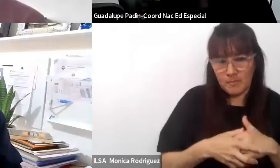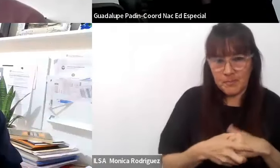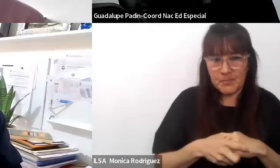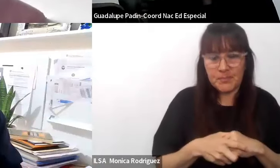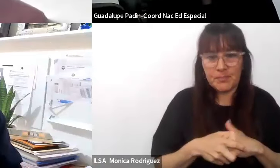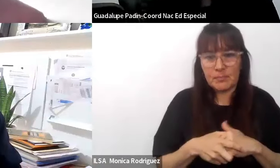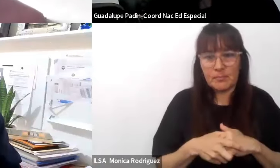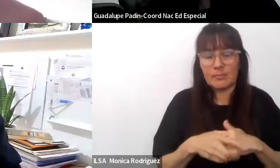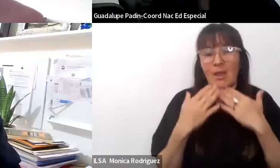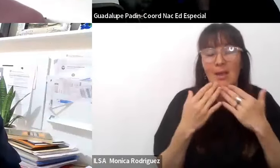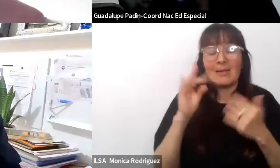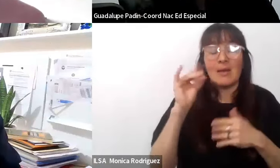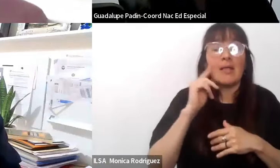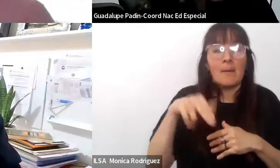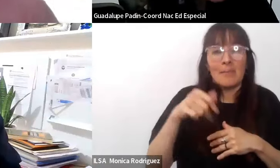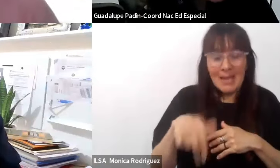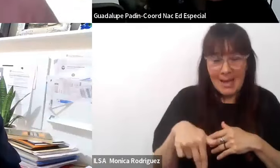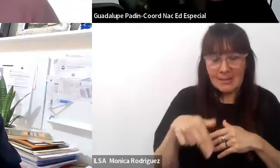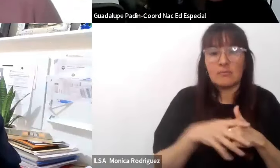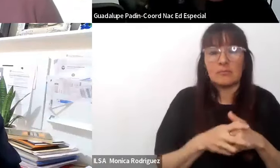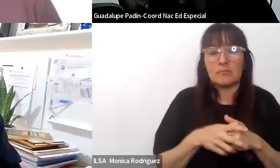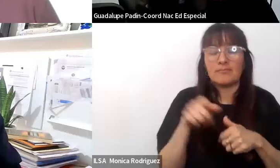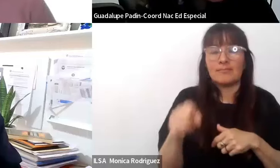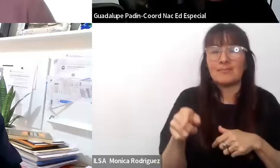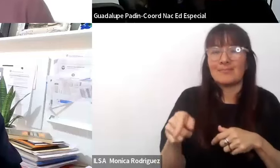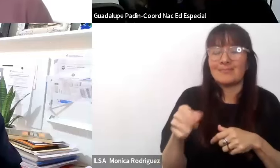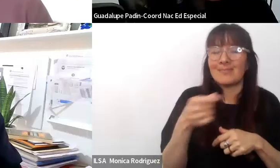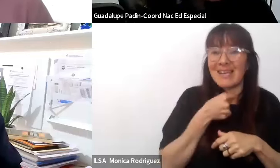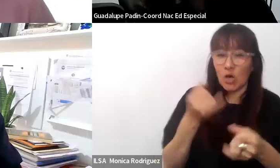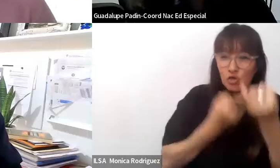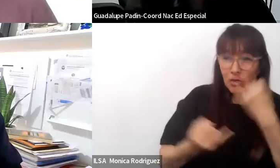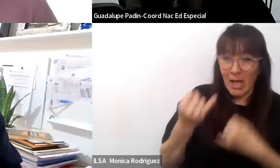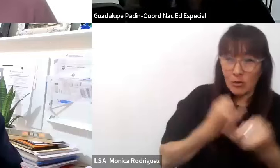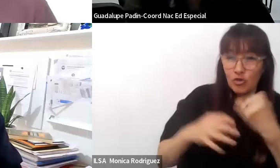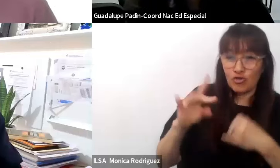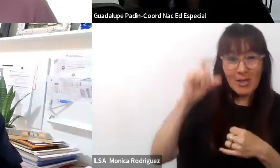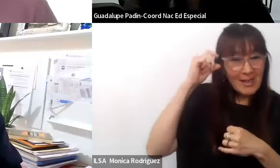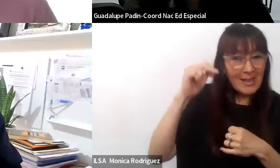Gracias. ¿Querés contarnos Benítez cómo acontece esto en Francia?